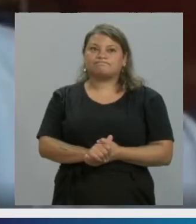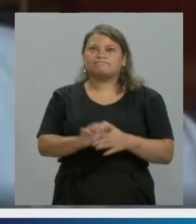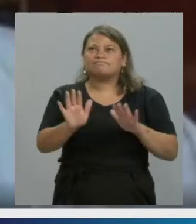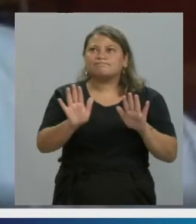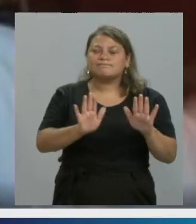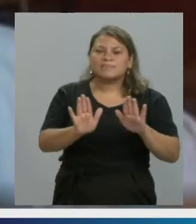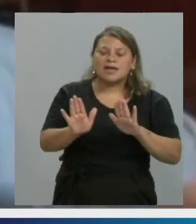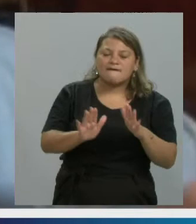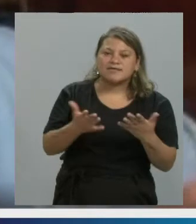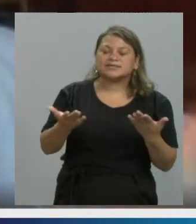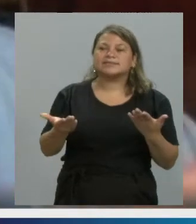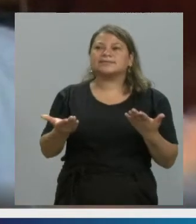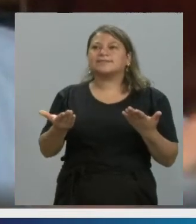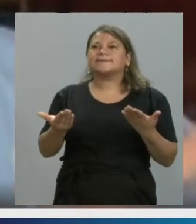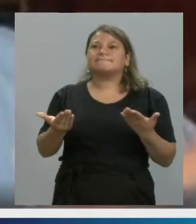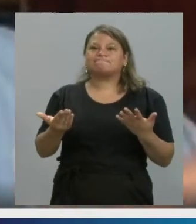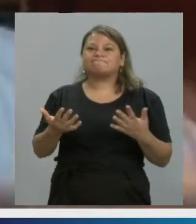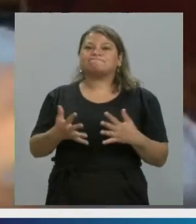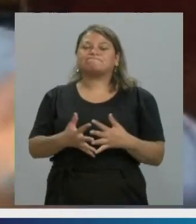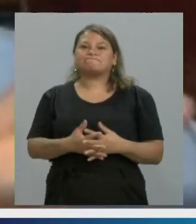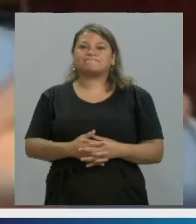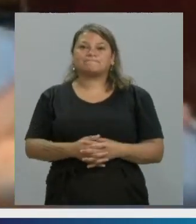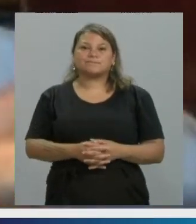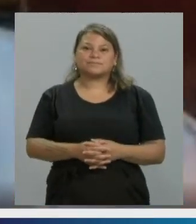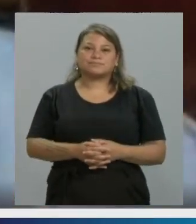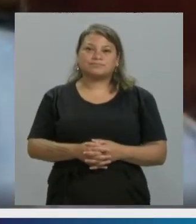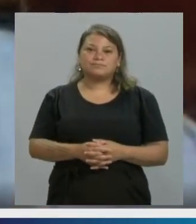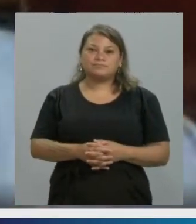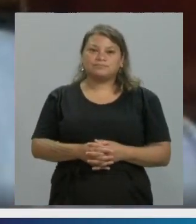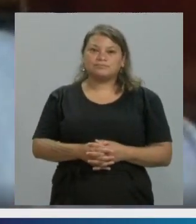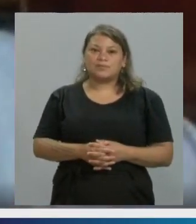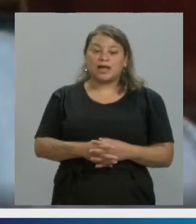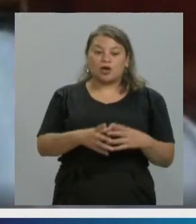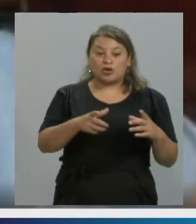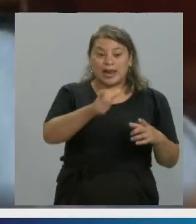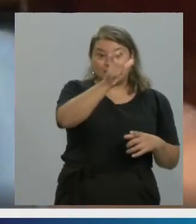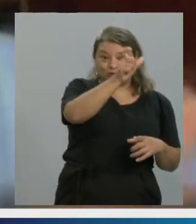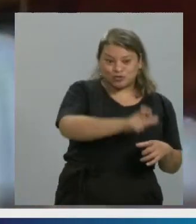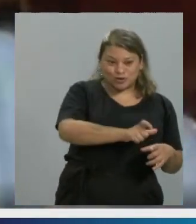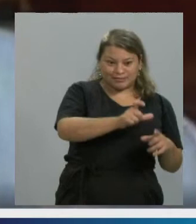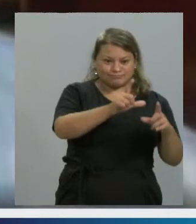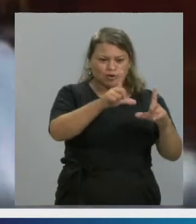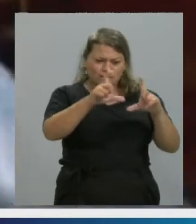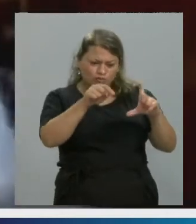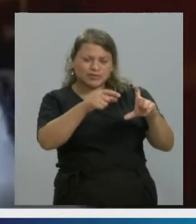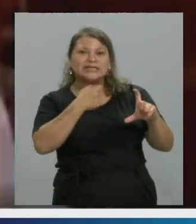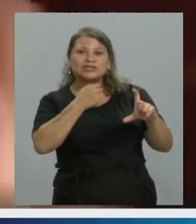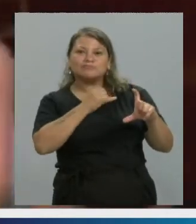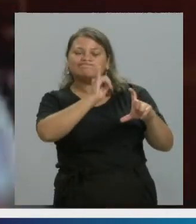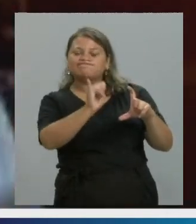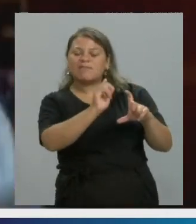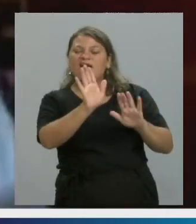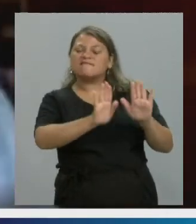sentido de lo que uno quiso expresar. Si bien la fotografía